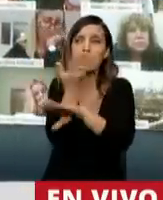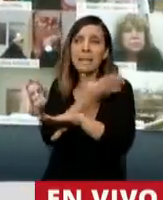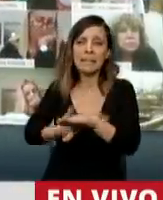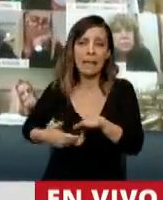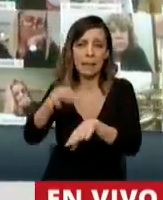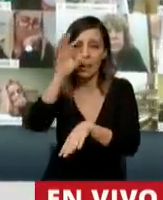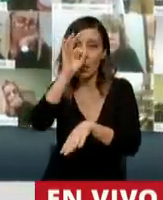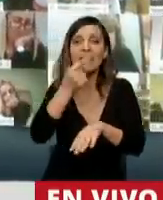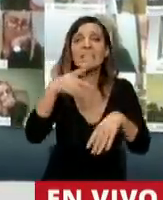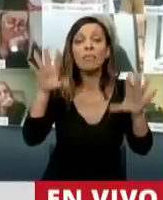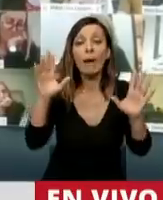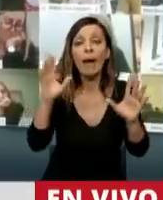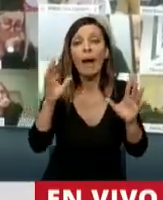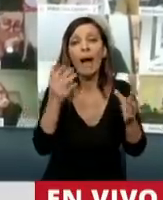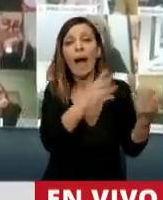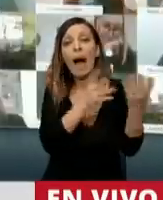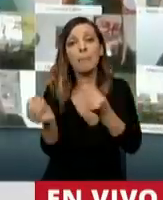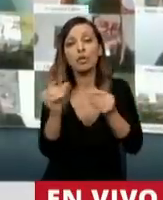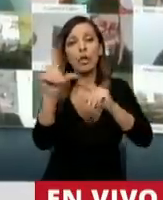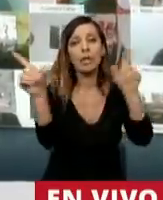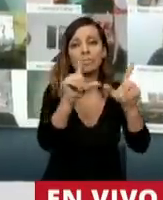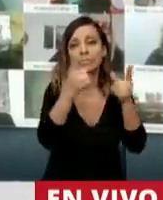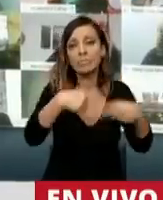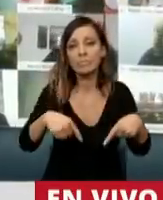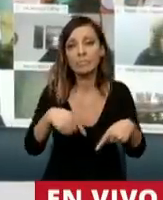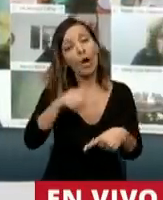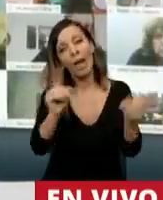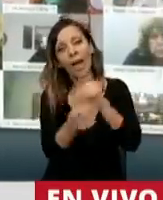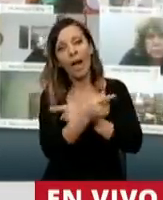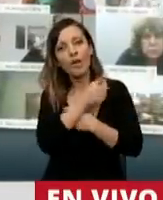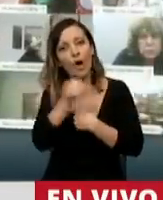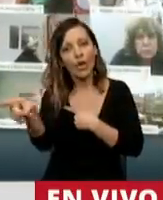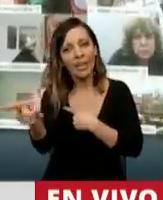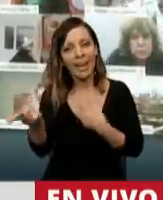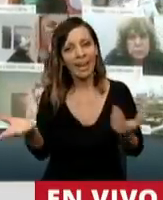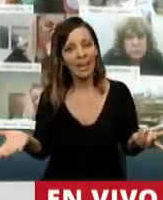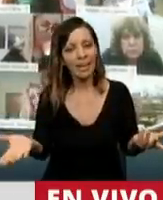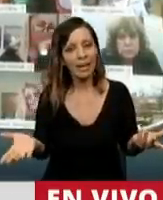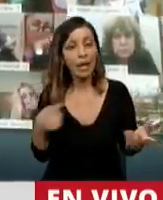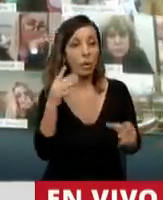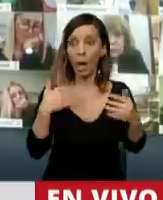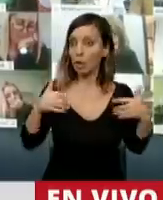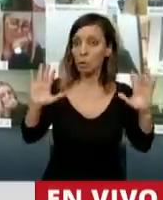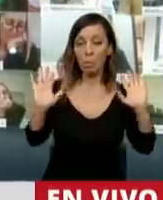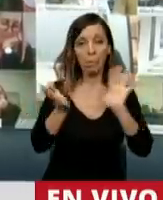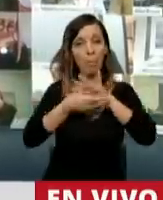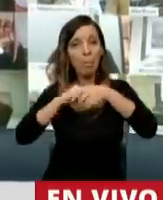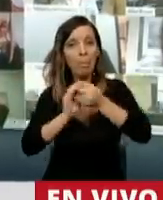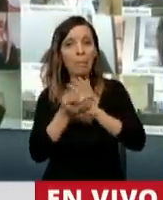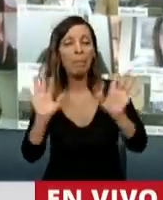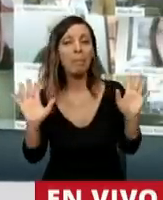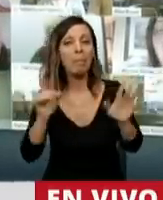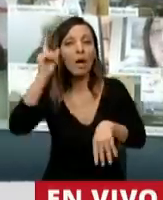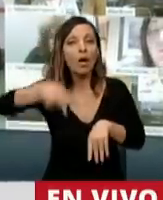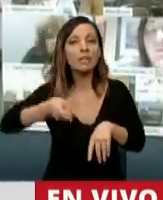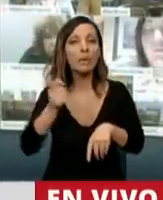sin la ayuda de los propios medios de comunicación que hoy lo desfenestran todos los días. Obviamente todos ponen cara de yo no fui y las consecuencias las